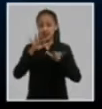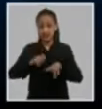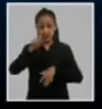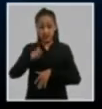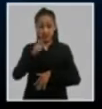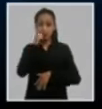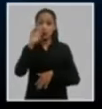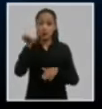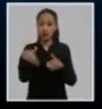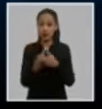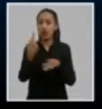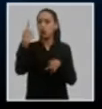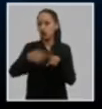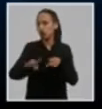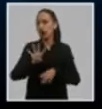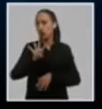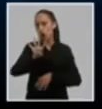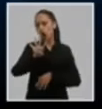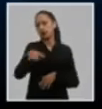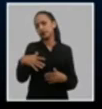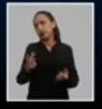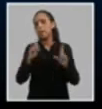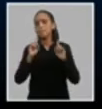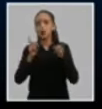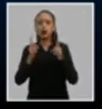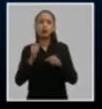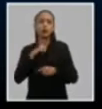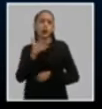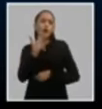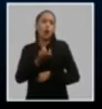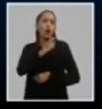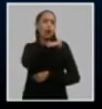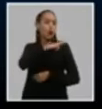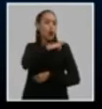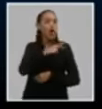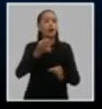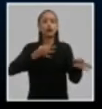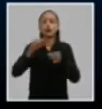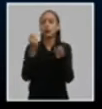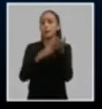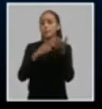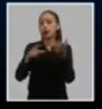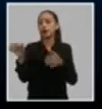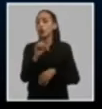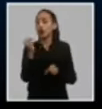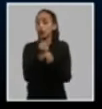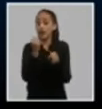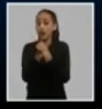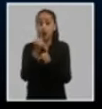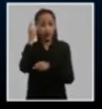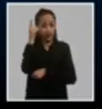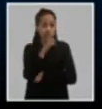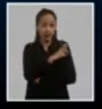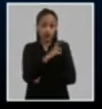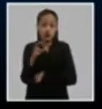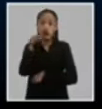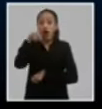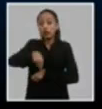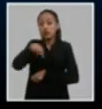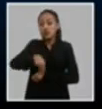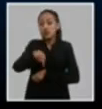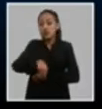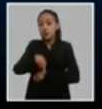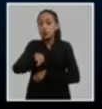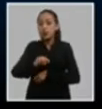y también otras cuatro relacionadas con la política de cuadros el funcionamiento del partido y el trabajo ideológico la actualización de la